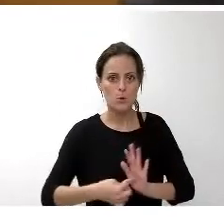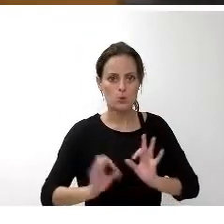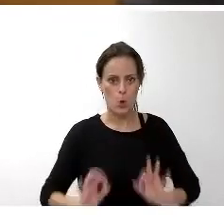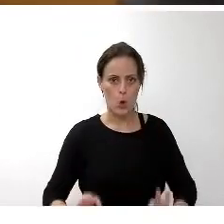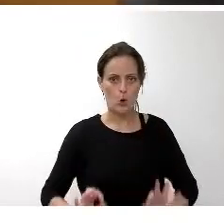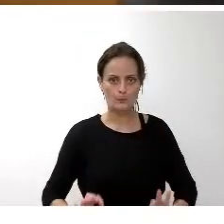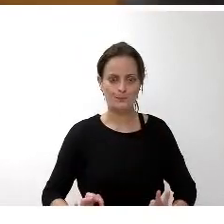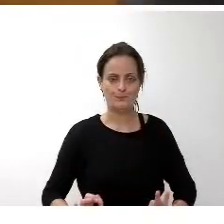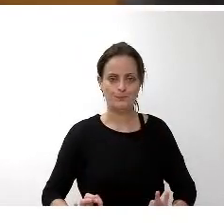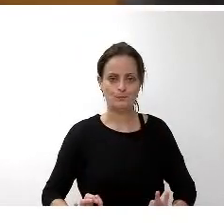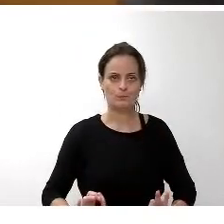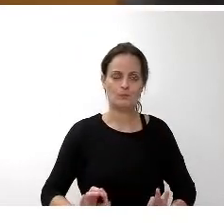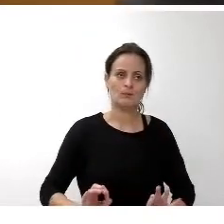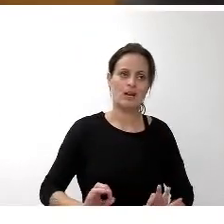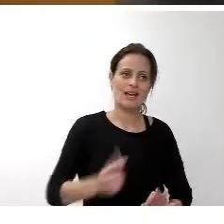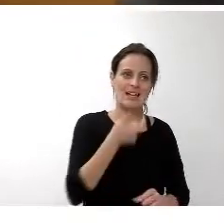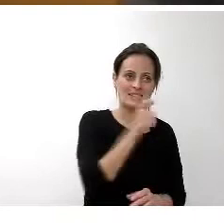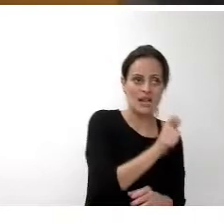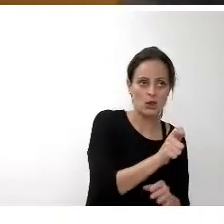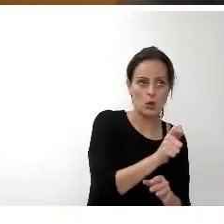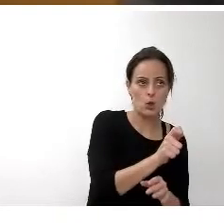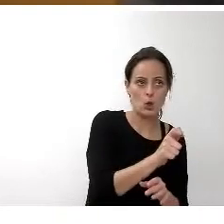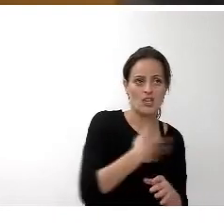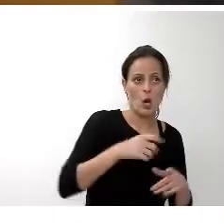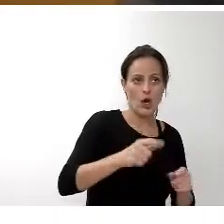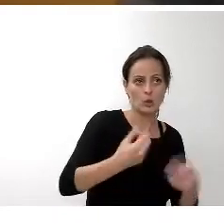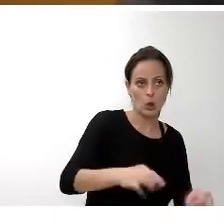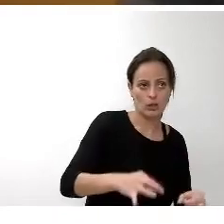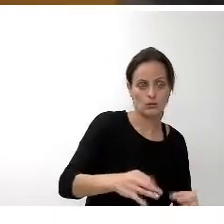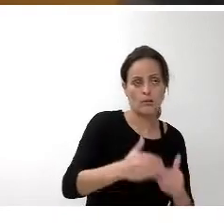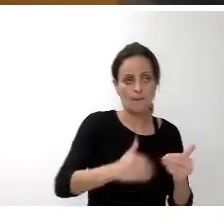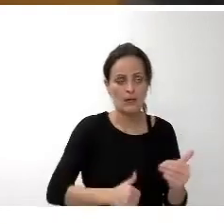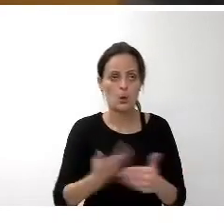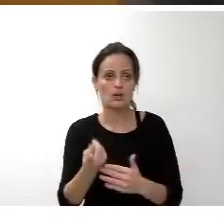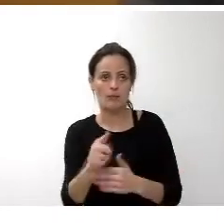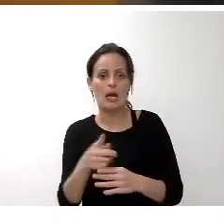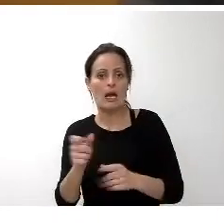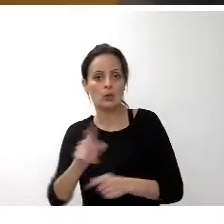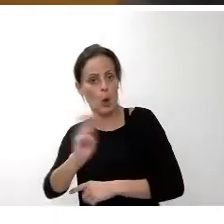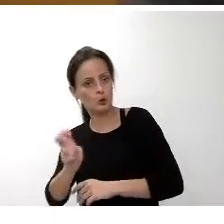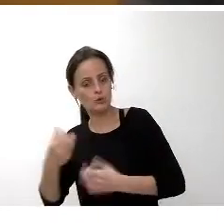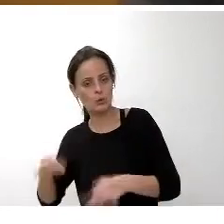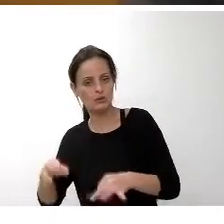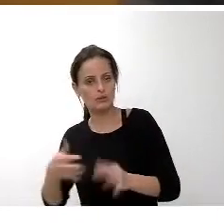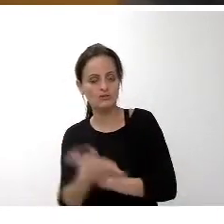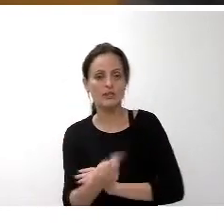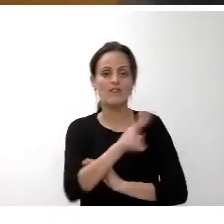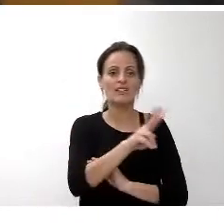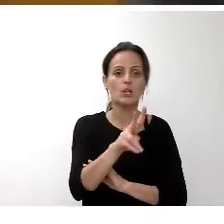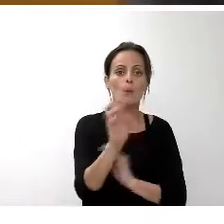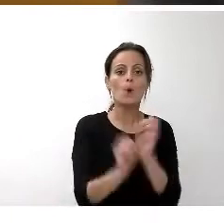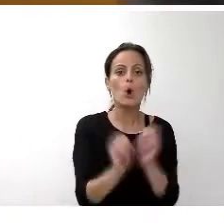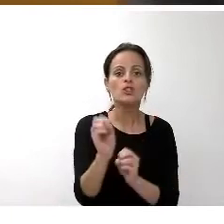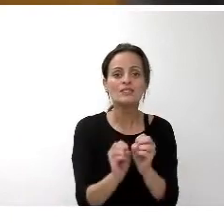corrientes menos los gastos corrientes, es favorable, presenta un superávit de 133 millones, es decir, un 22% de los